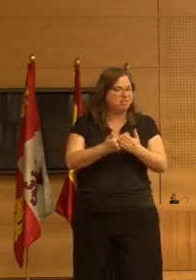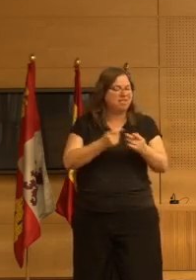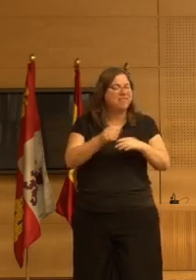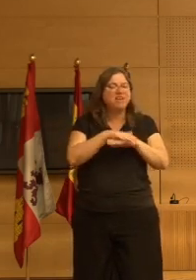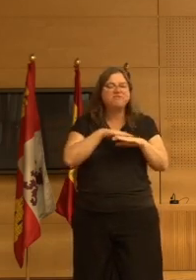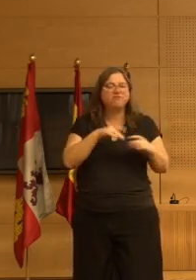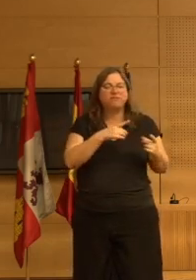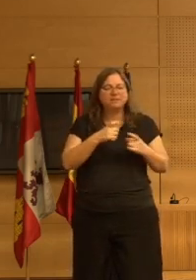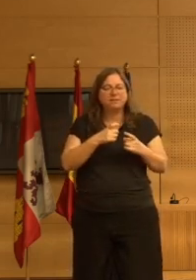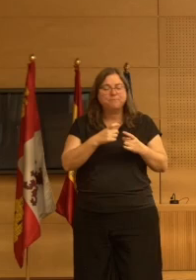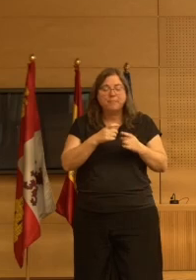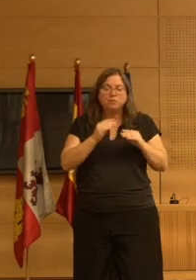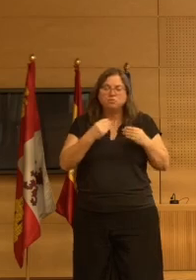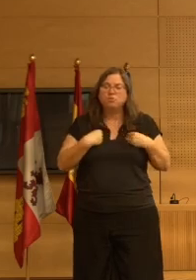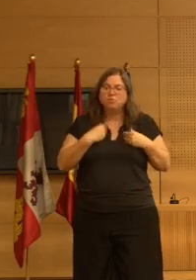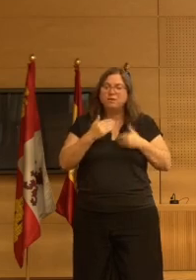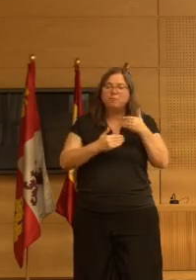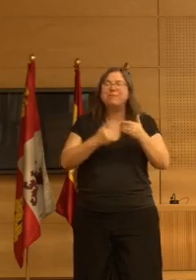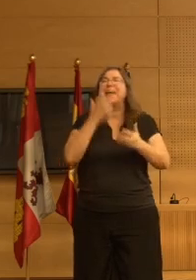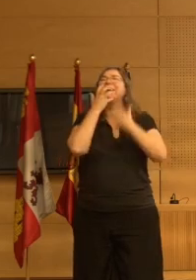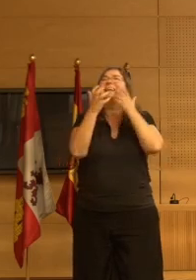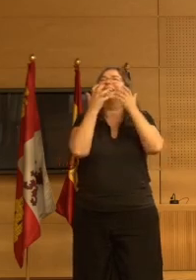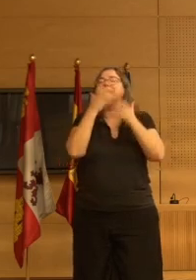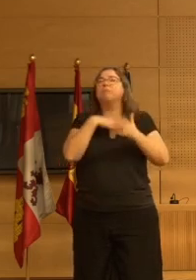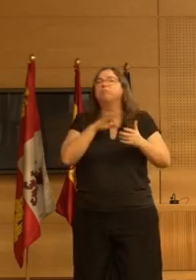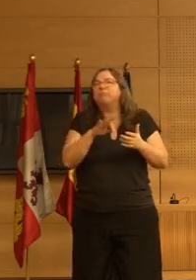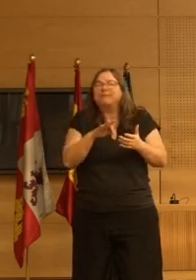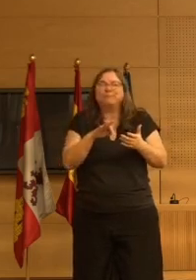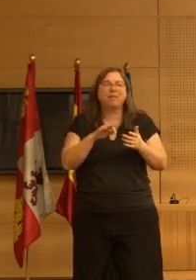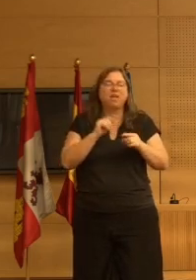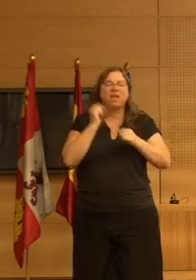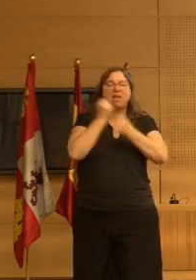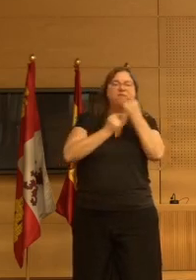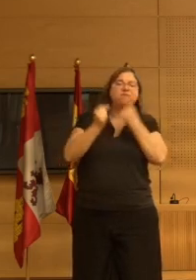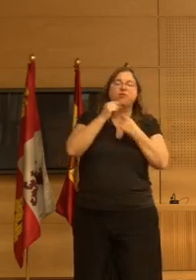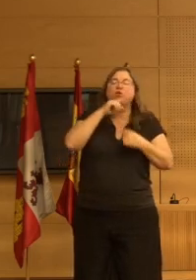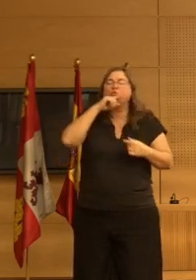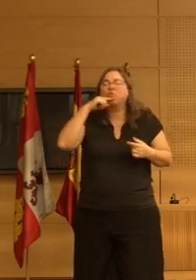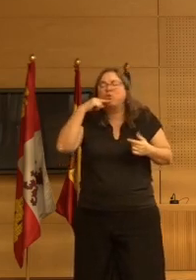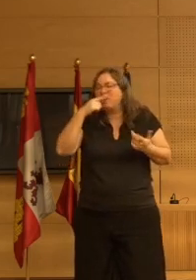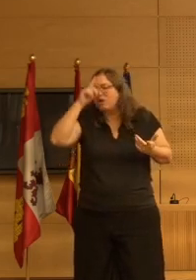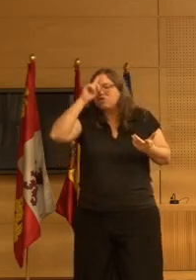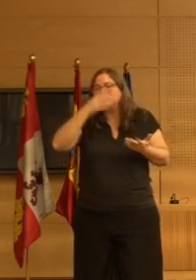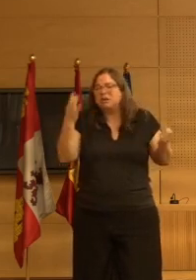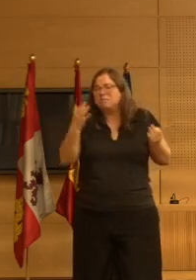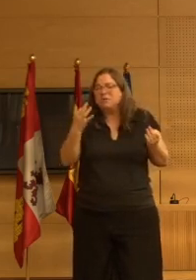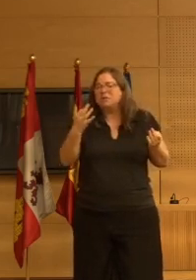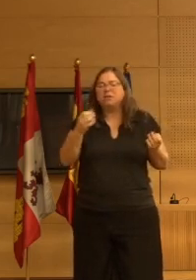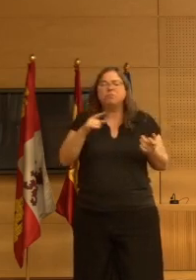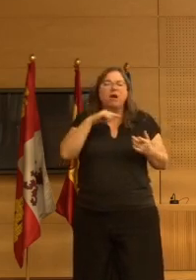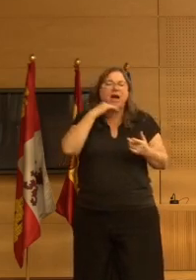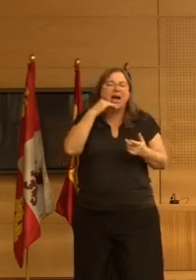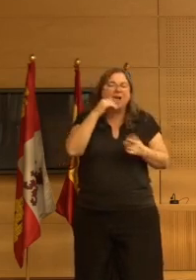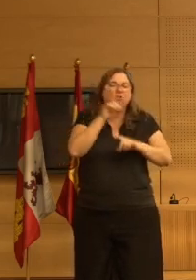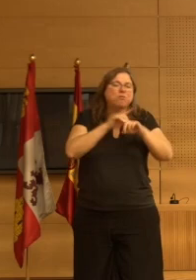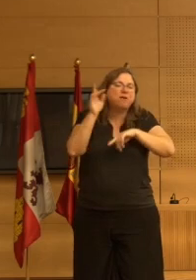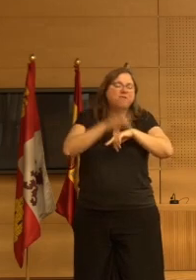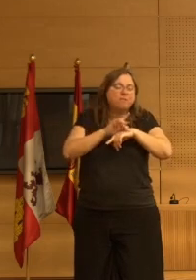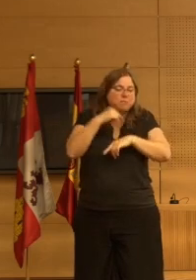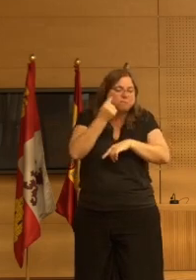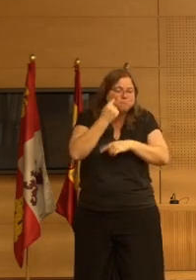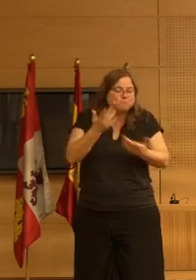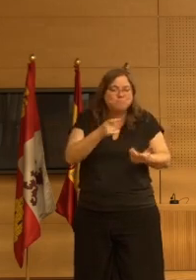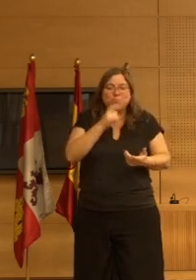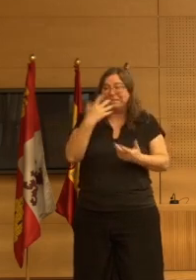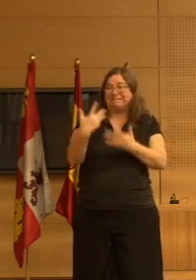tendrá un proceso biológico y por eso grita tendrá una infección y no sabemos le dole muchísimo porque tiene una osteomielitis y no lo hemos encontrado